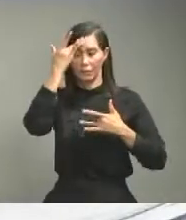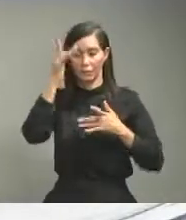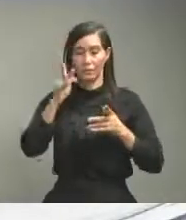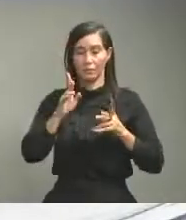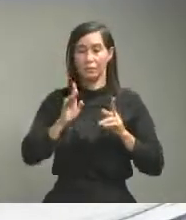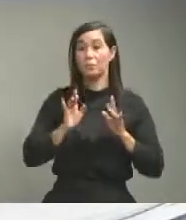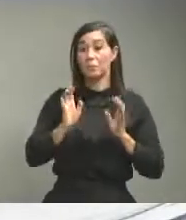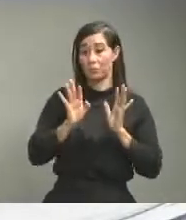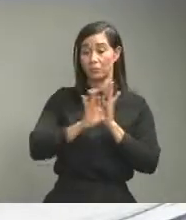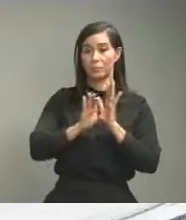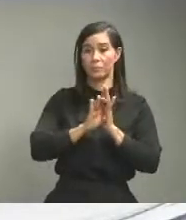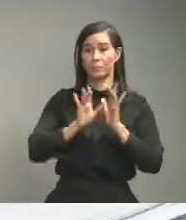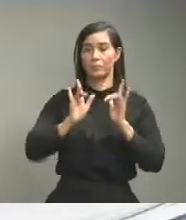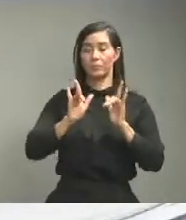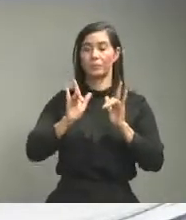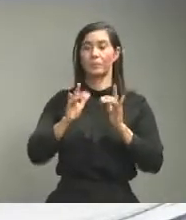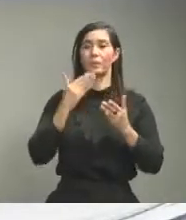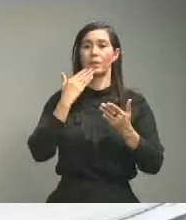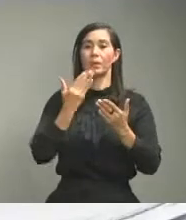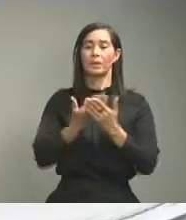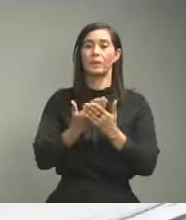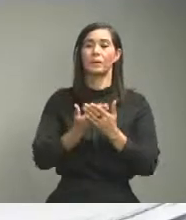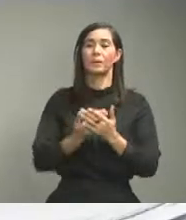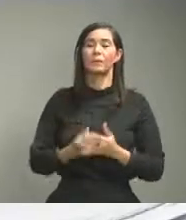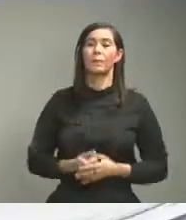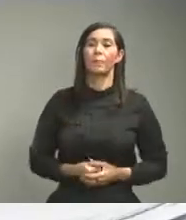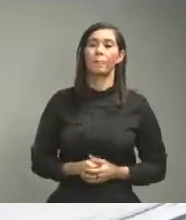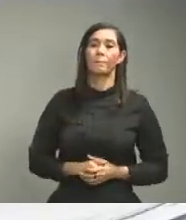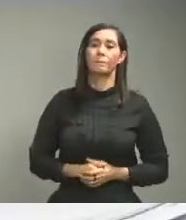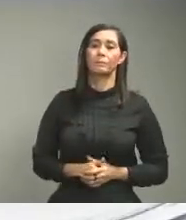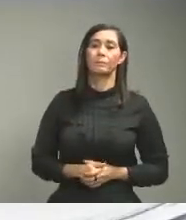Caballeros gracias gracias gracias